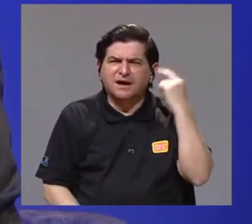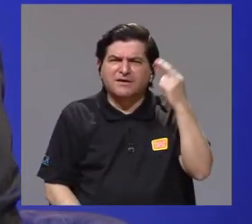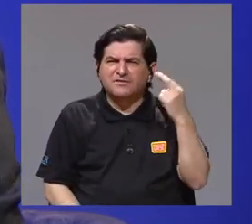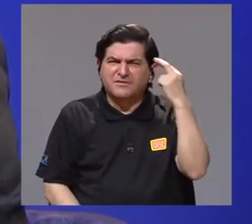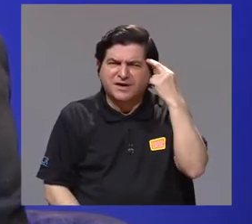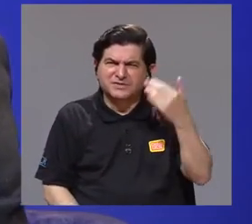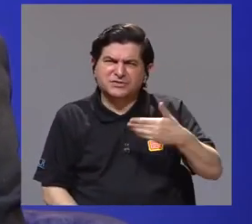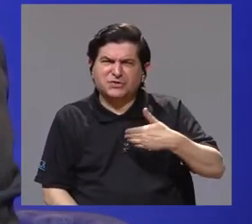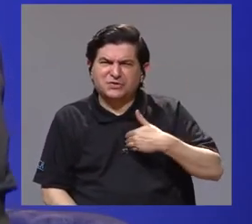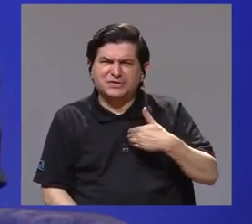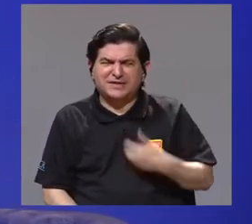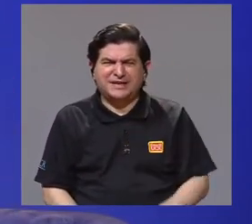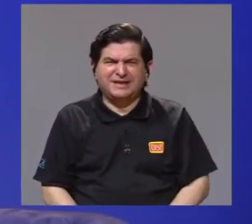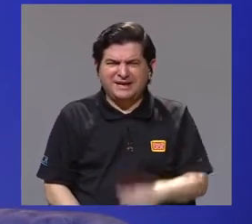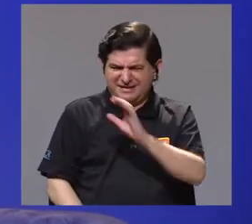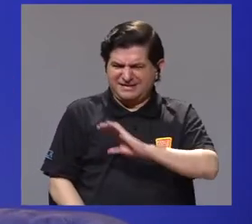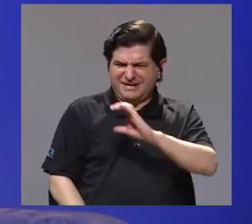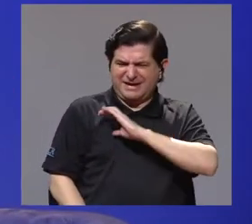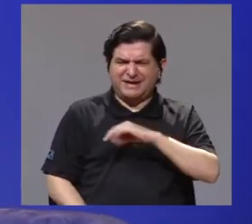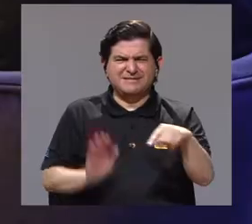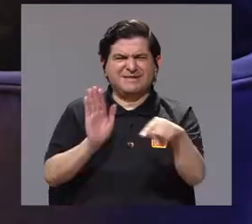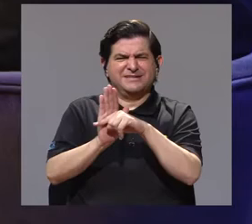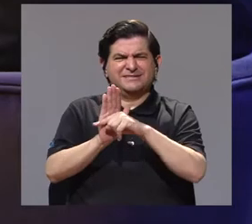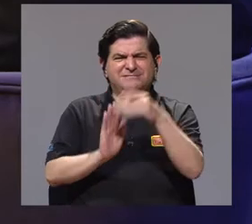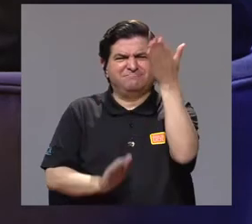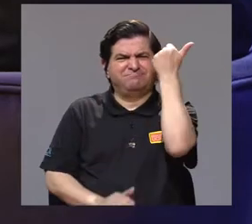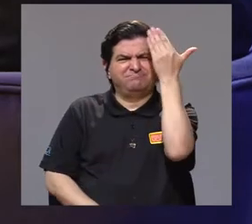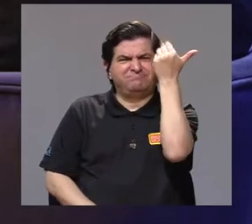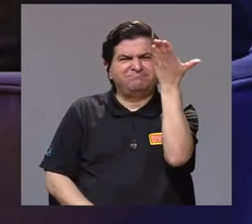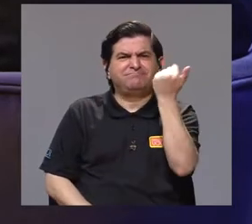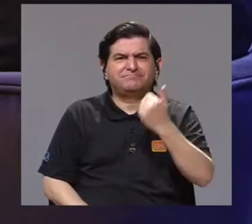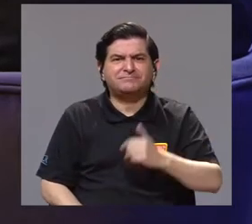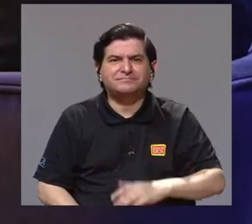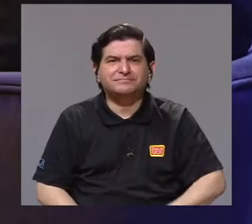¿por qué los murciélagos tienen una connotación negativa?